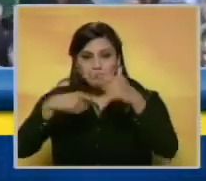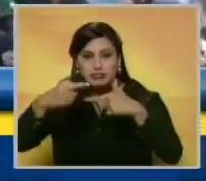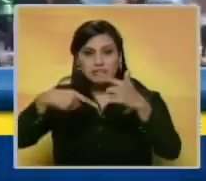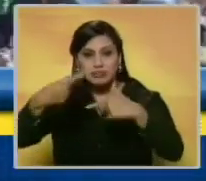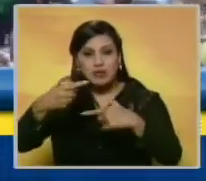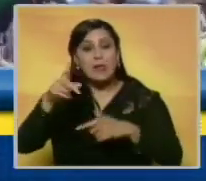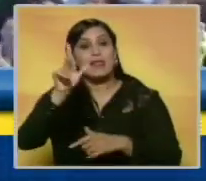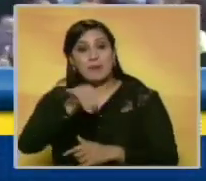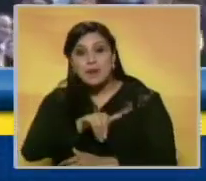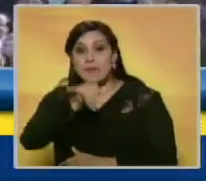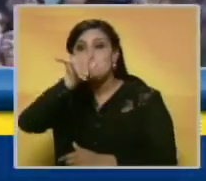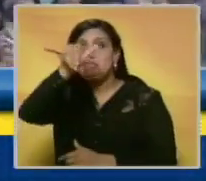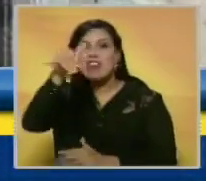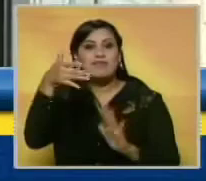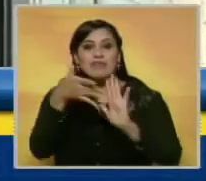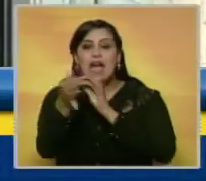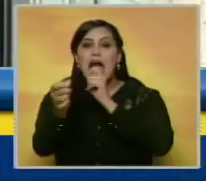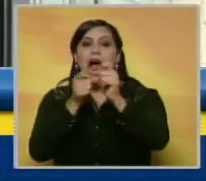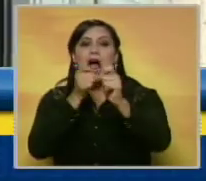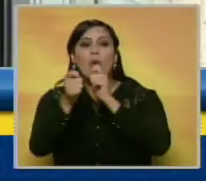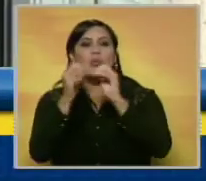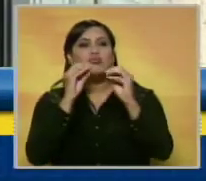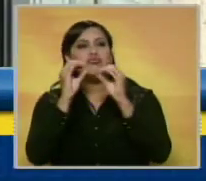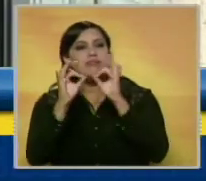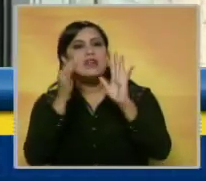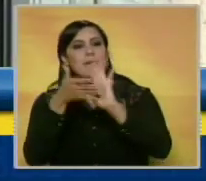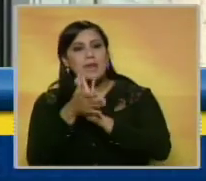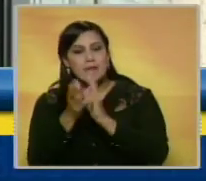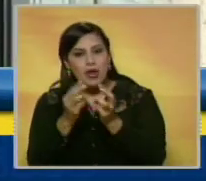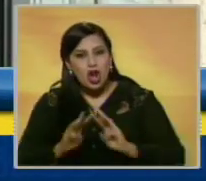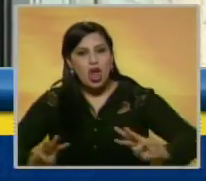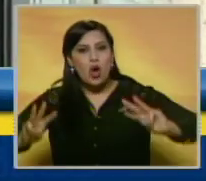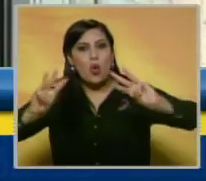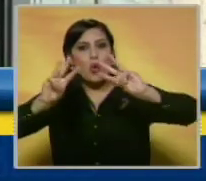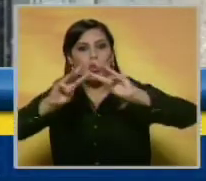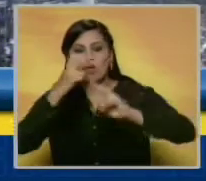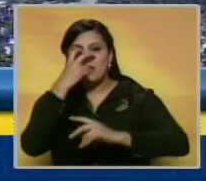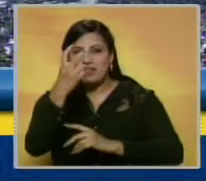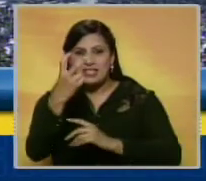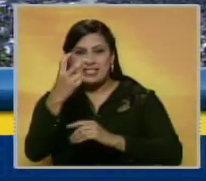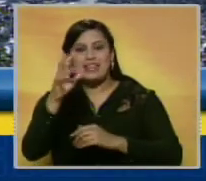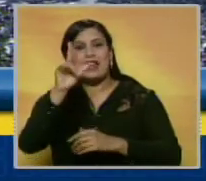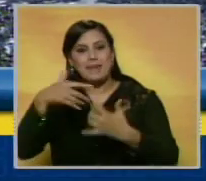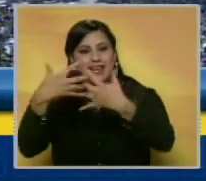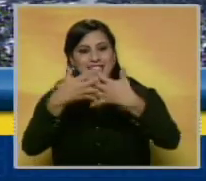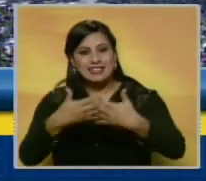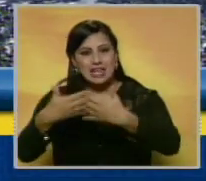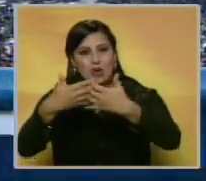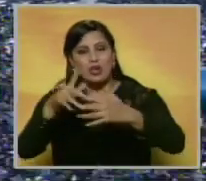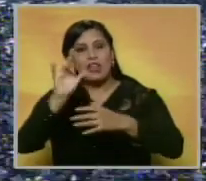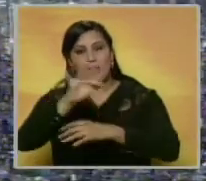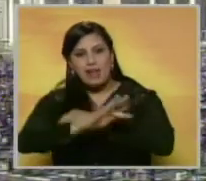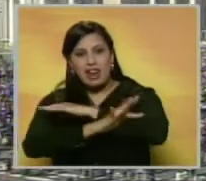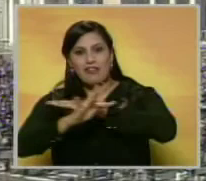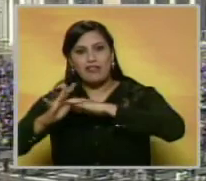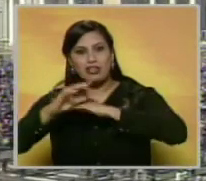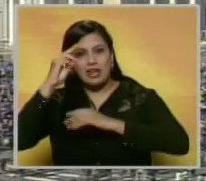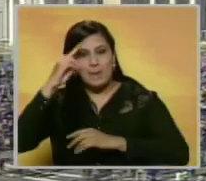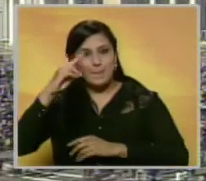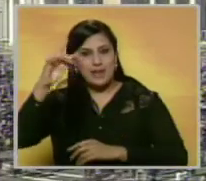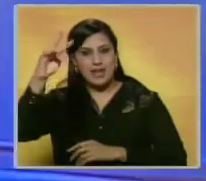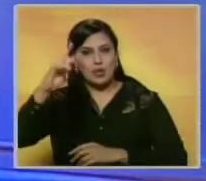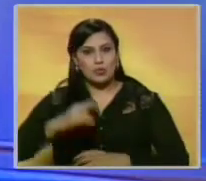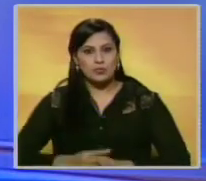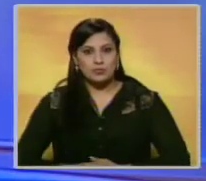El viaje también incluirá un discurso en la sede de Naciones Unidas y visitas a la Casa Blanca, el Congreso y la frontera con México.